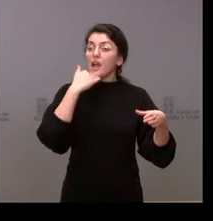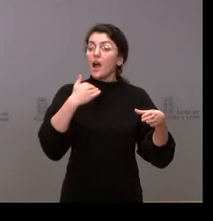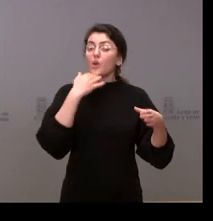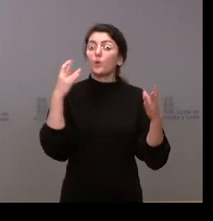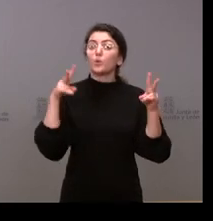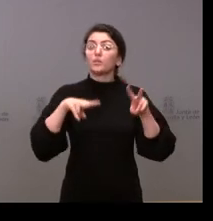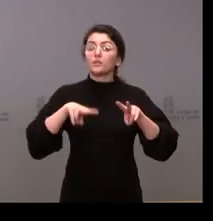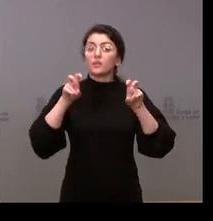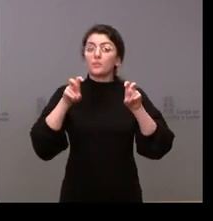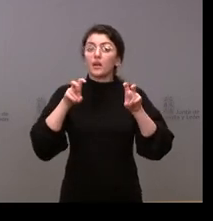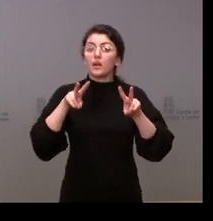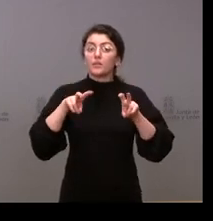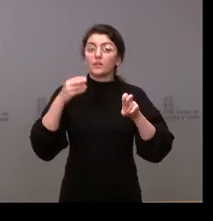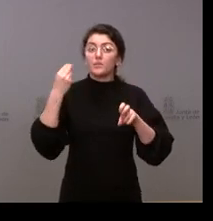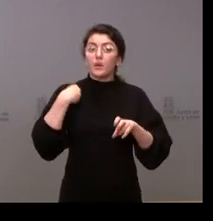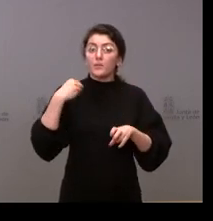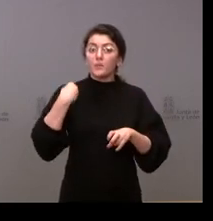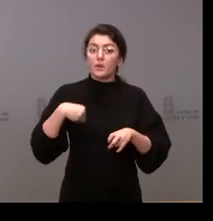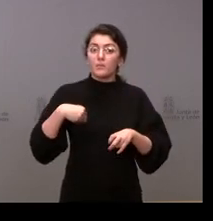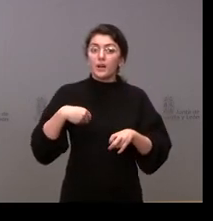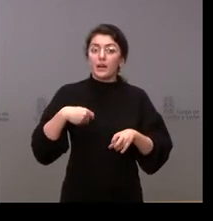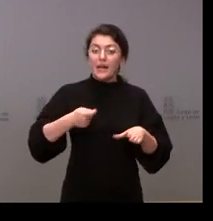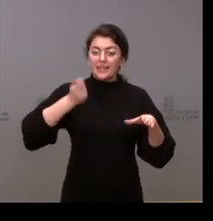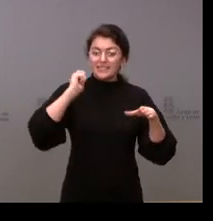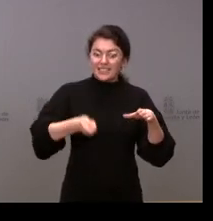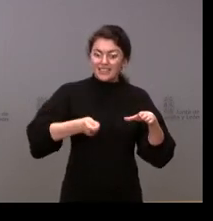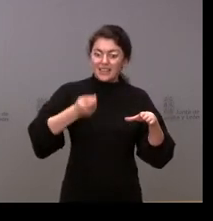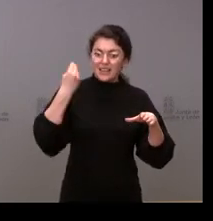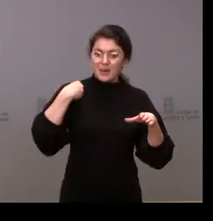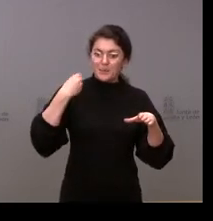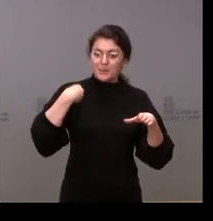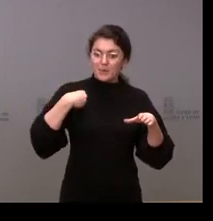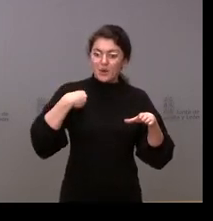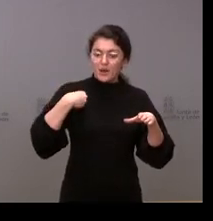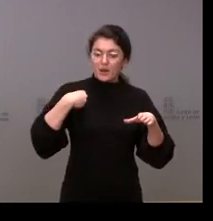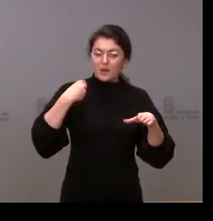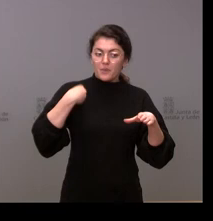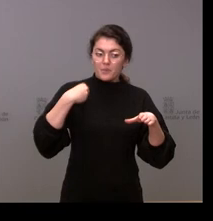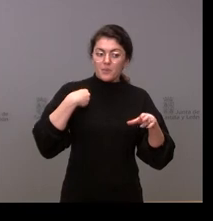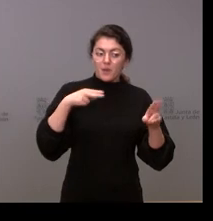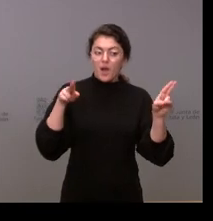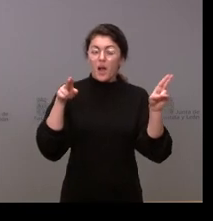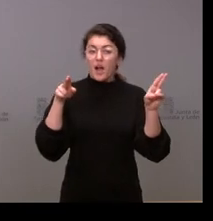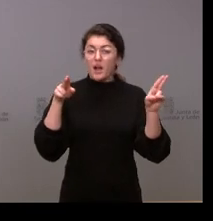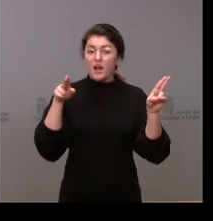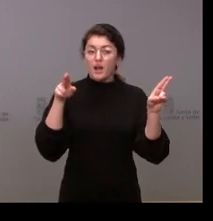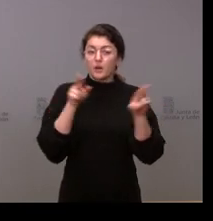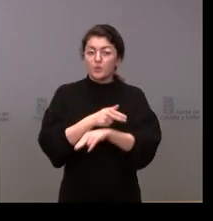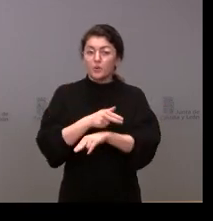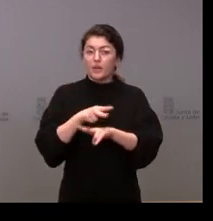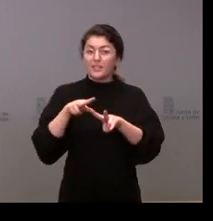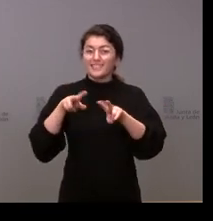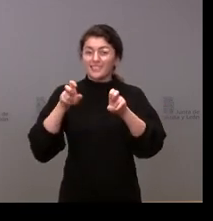recurrir la sentencia del TSJ que anuló la declaración de Vic del conjunto de Santa Eulalia en Segovia capital